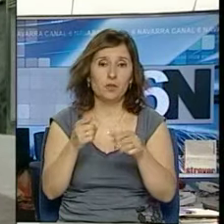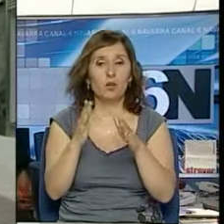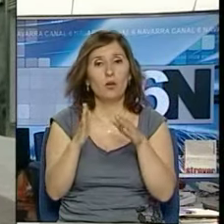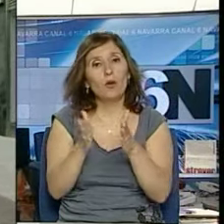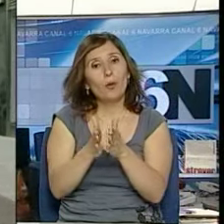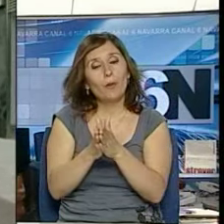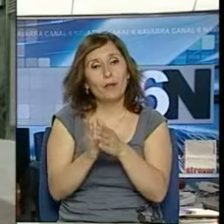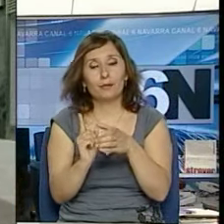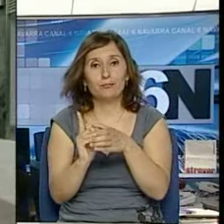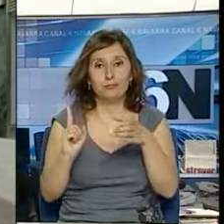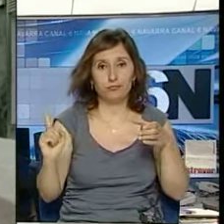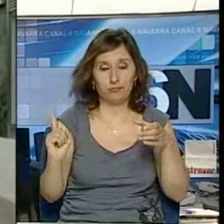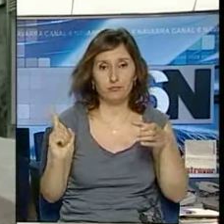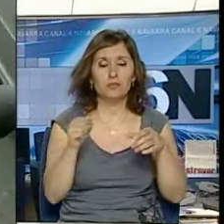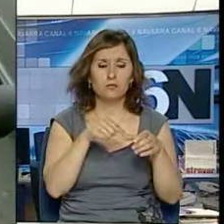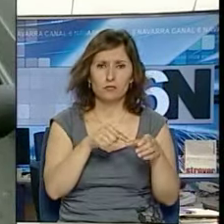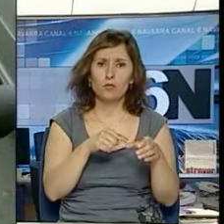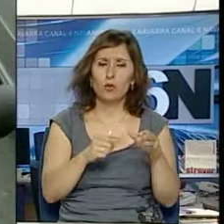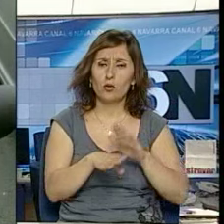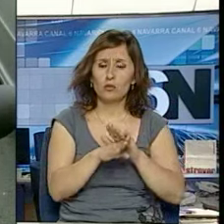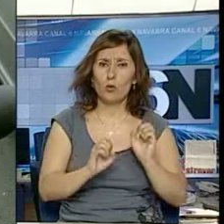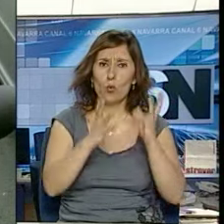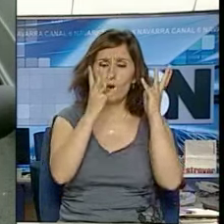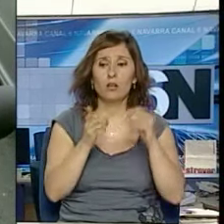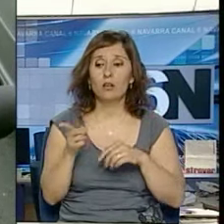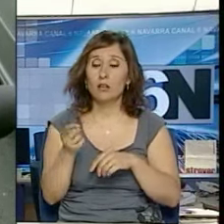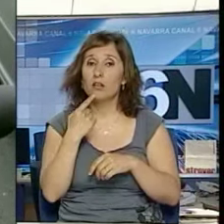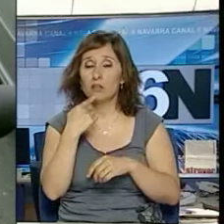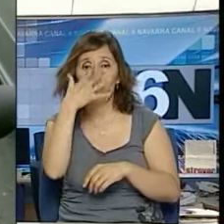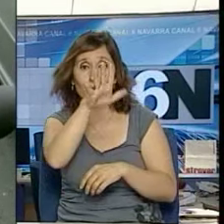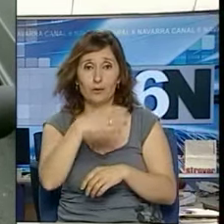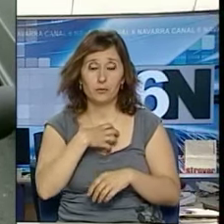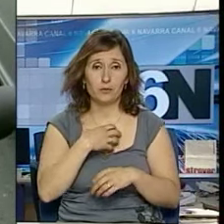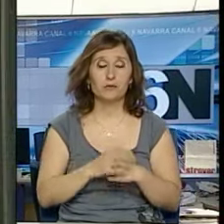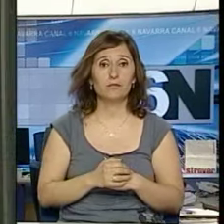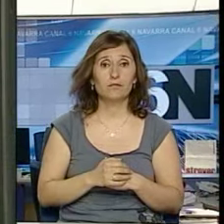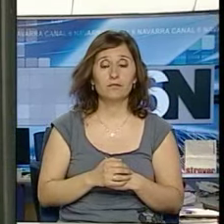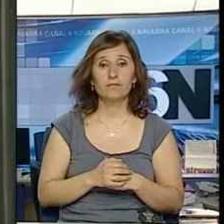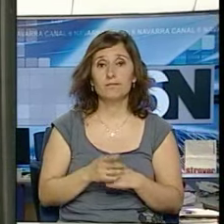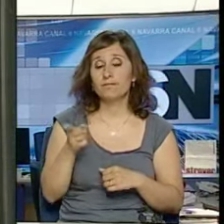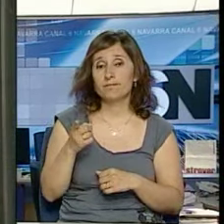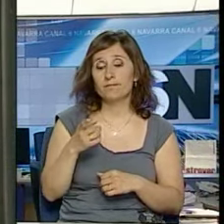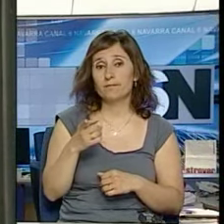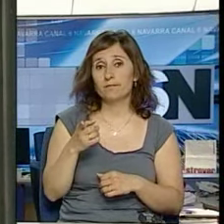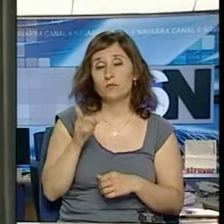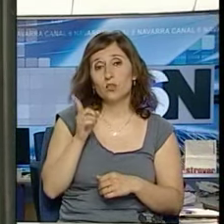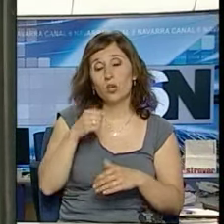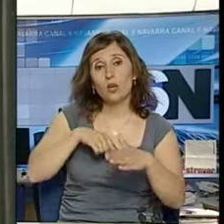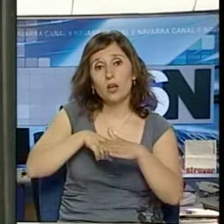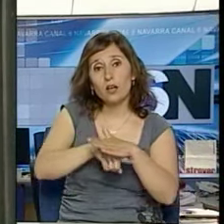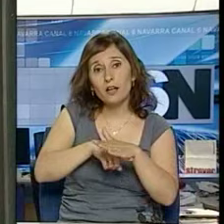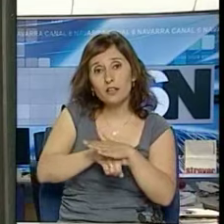compañeros que continúan con la misma y que aseguran que él no puede denunciar. No puede llevarlo. Él solamente gestiona